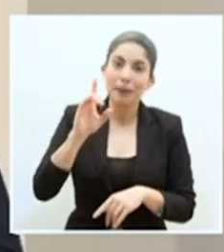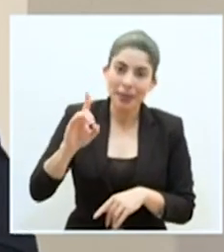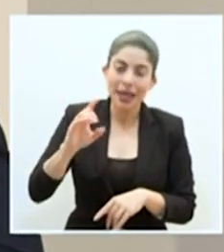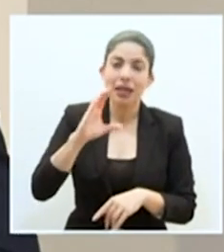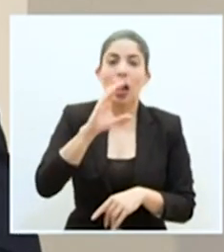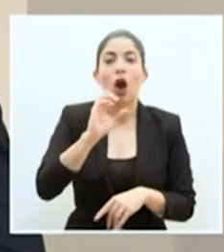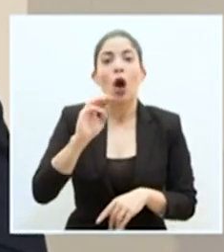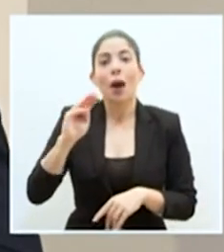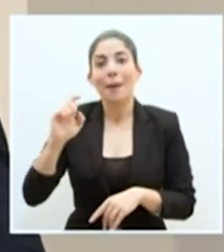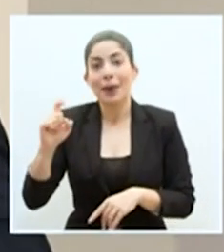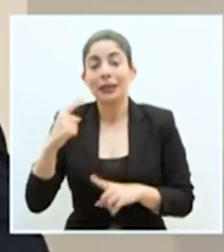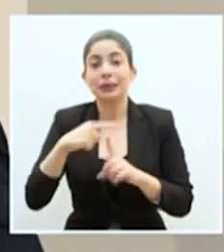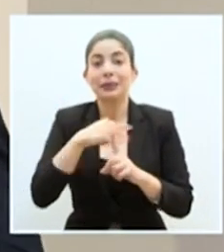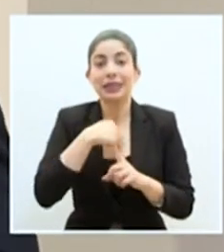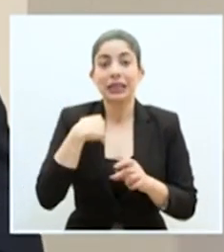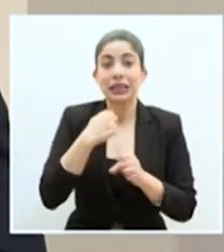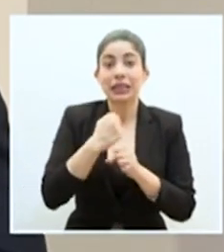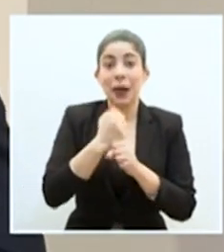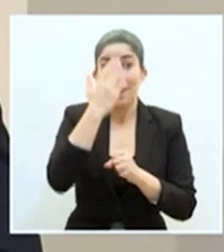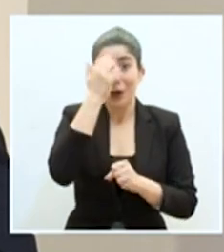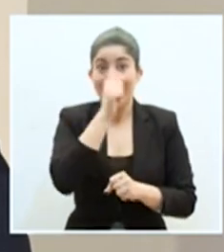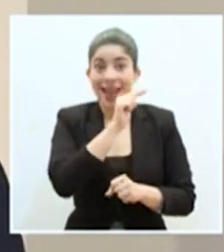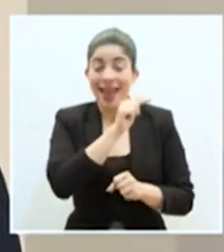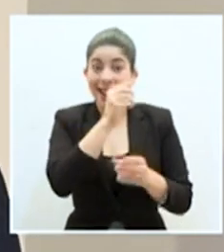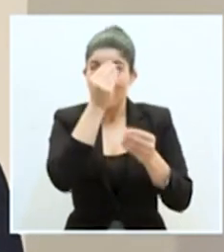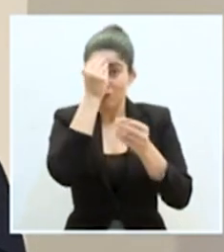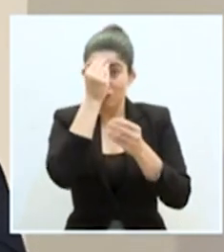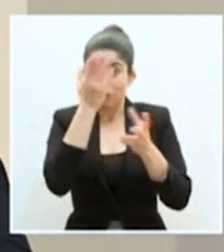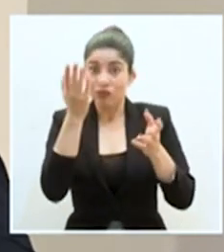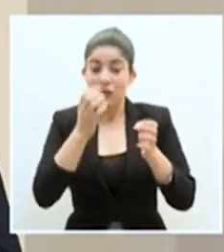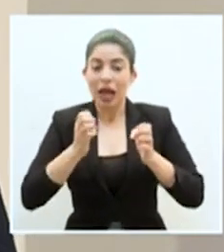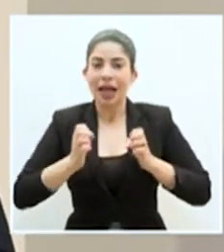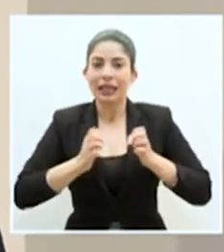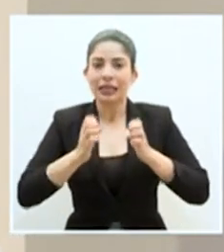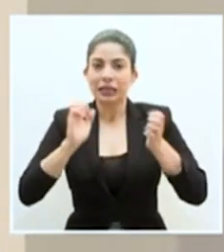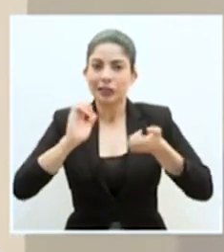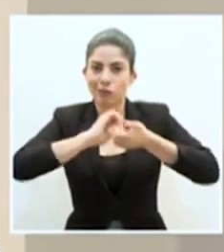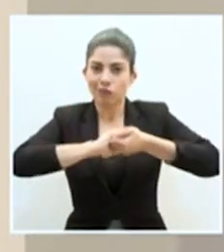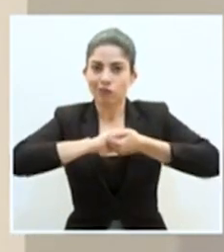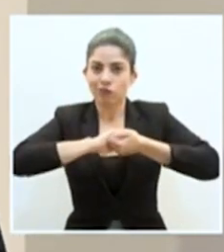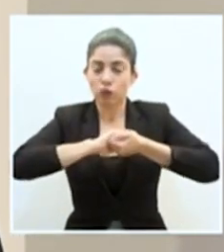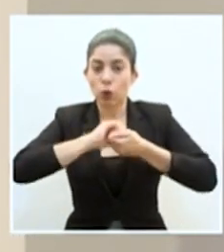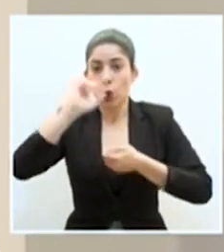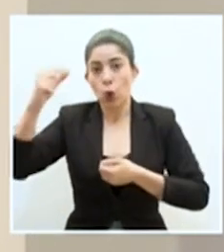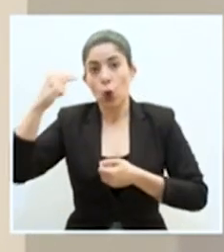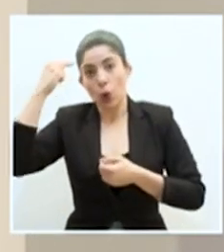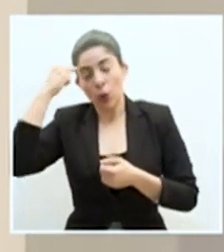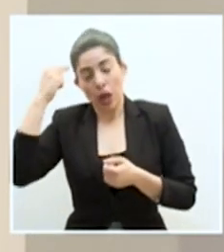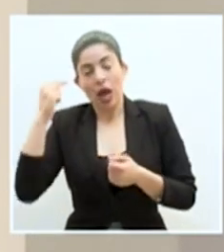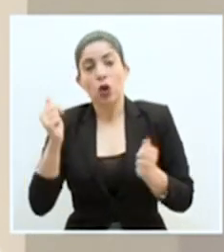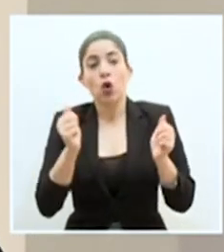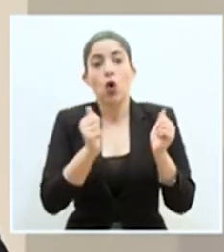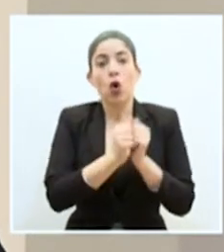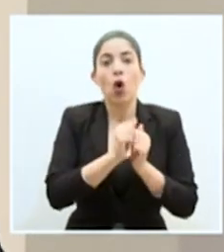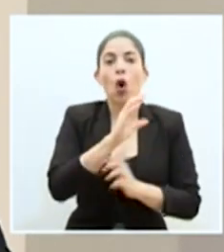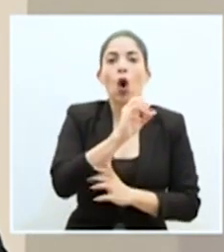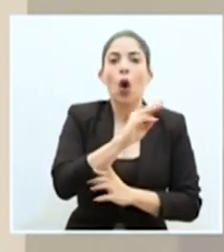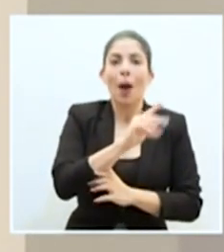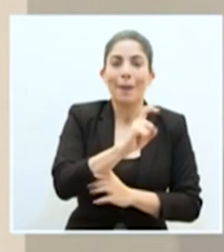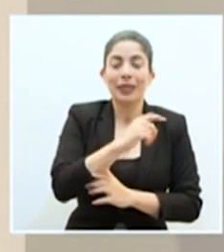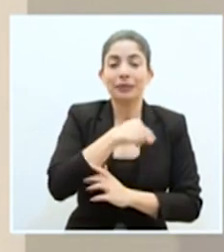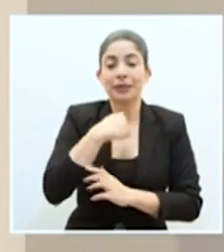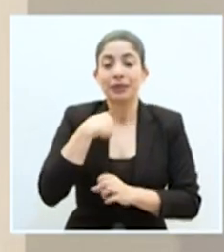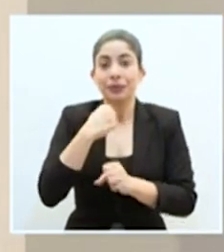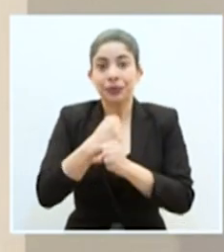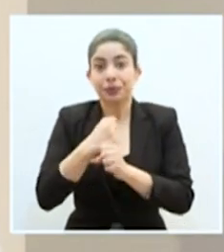al Ministerio de Trabajo, porque lo que anuncia el día de hoy esta alianza estratégica entre el gobierno, a través de COMEX, el Ministerio de